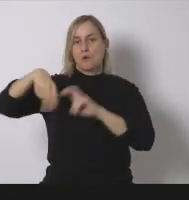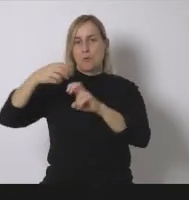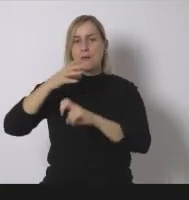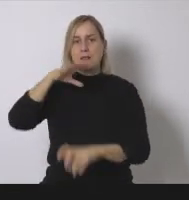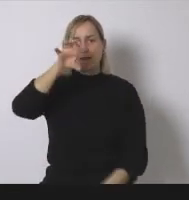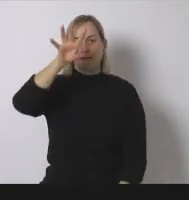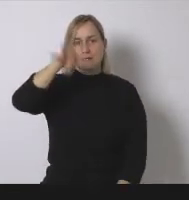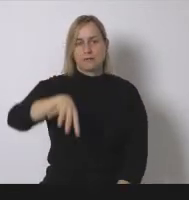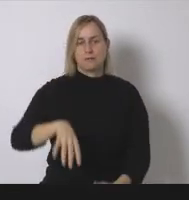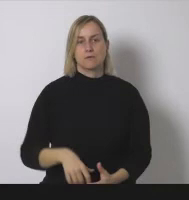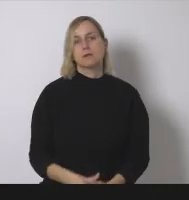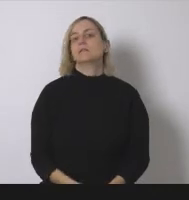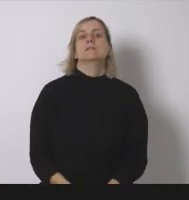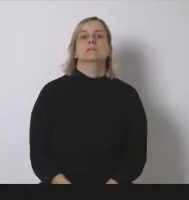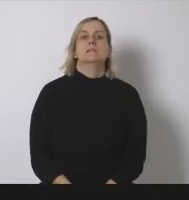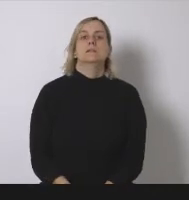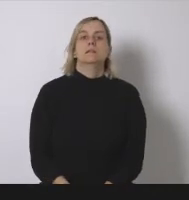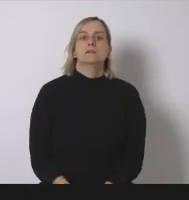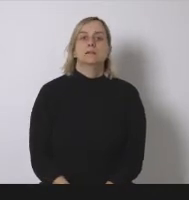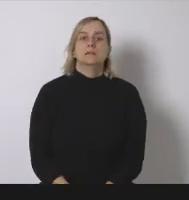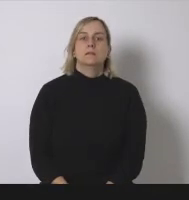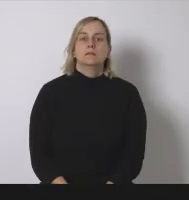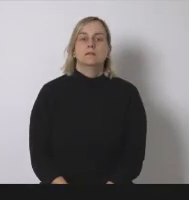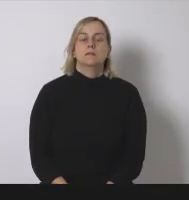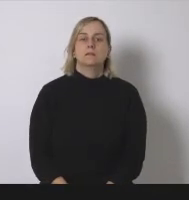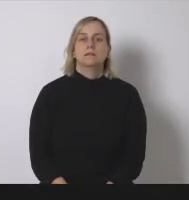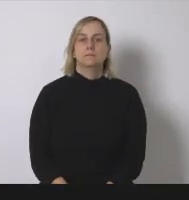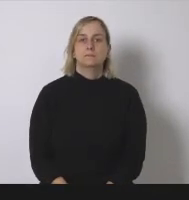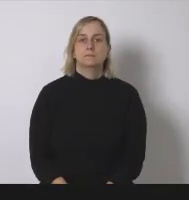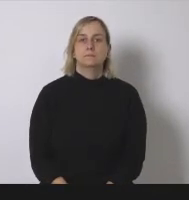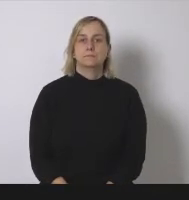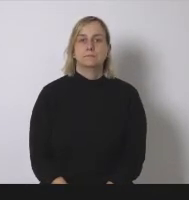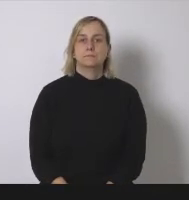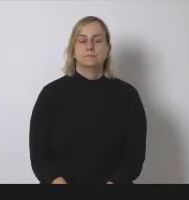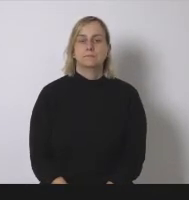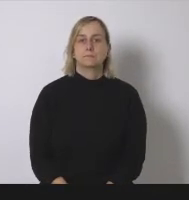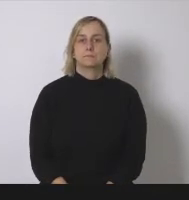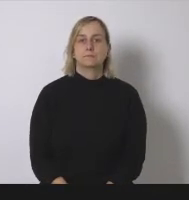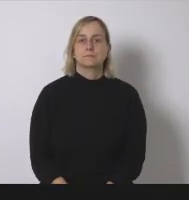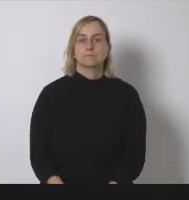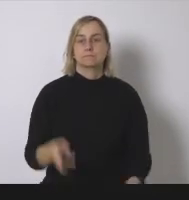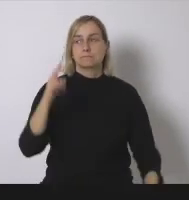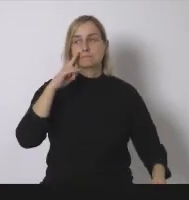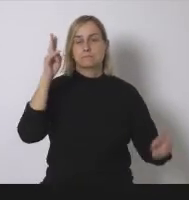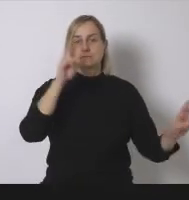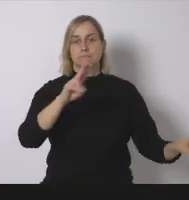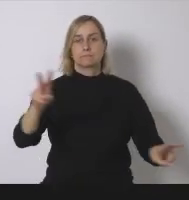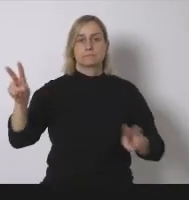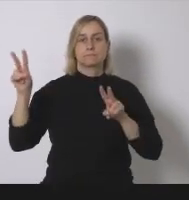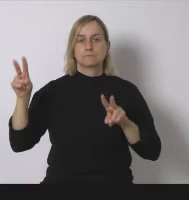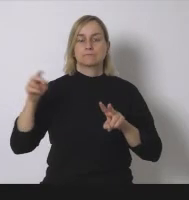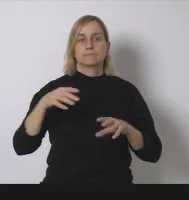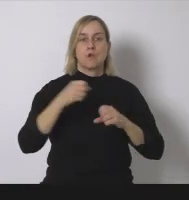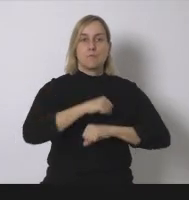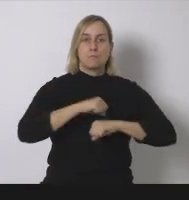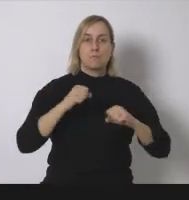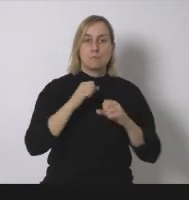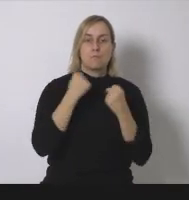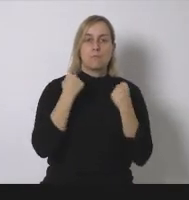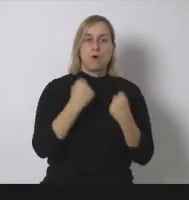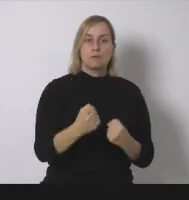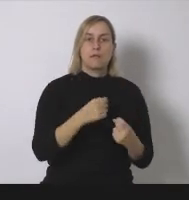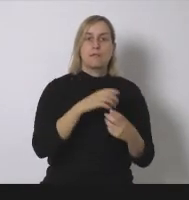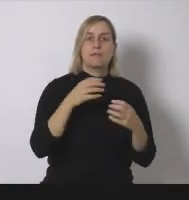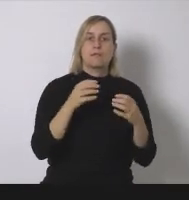De hecho si podéis ver si vemos las cifras de potencia instalada eólica fotovoltaica con el resto de las con las otras comunidades autónomas en